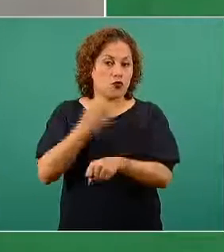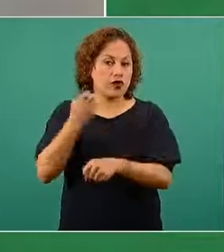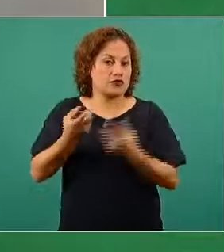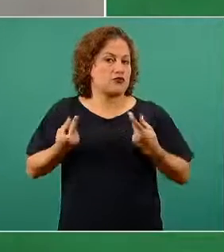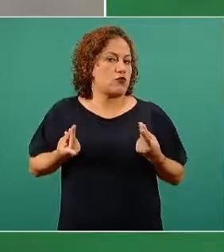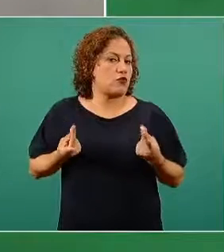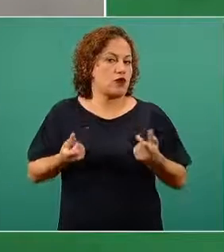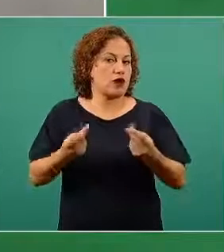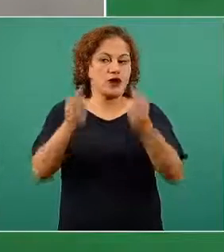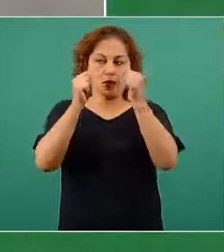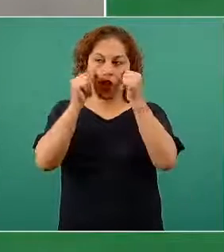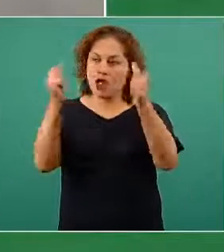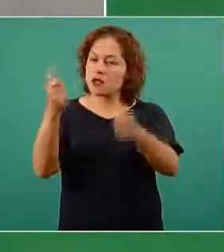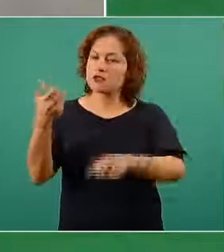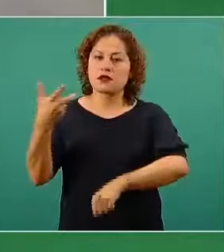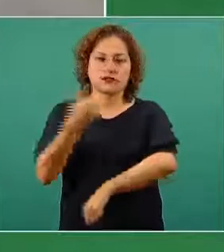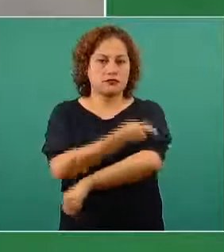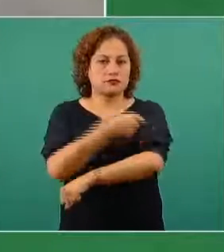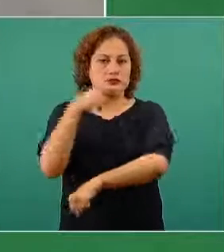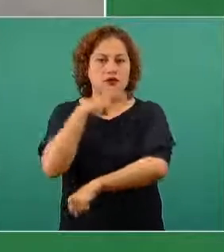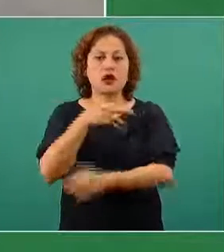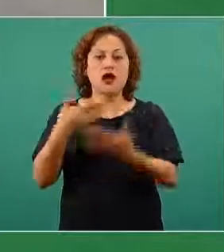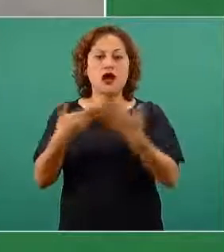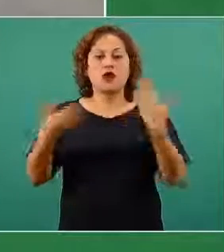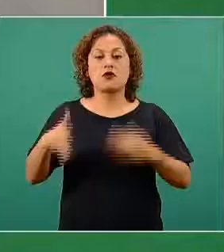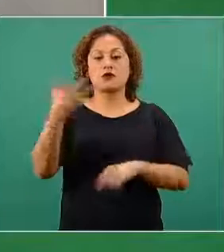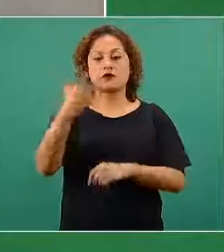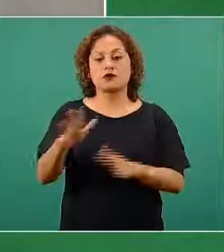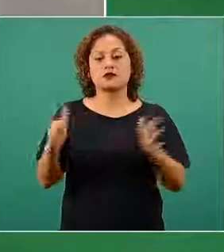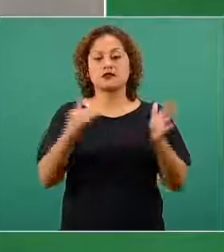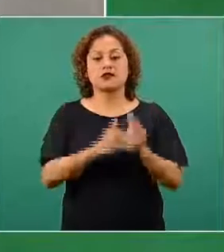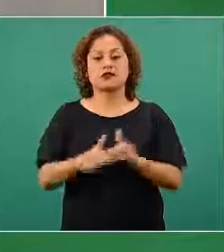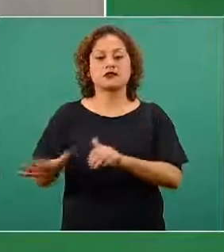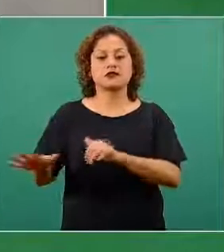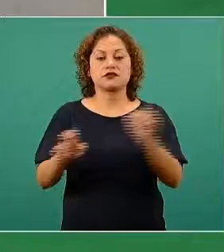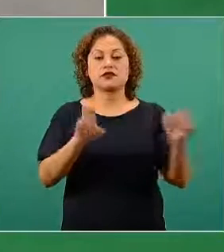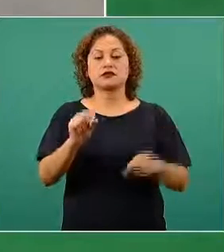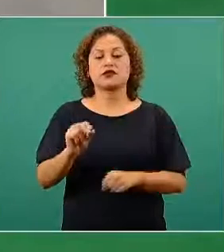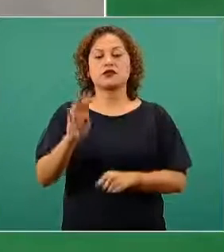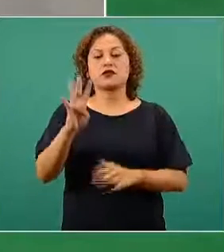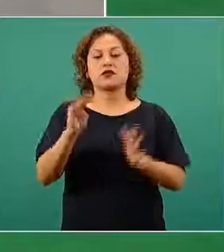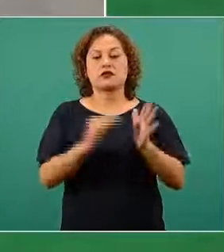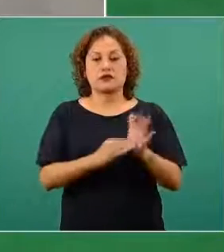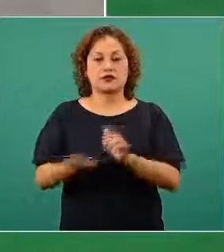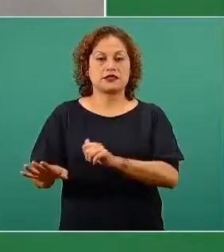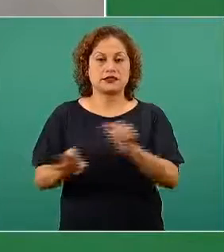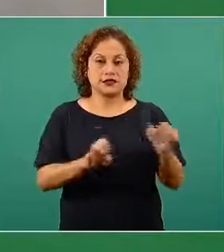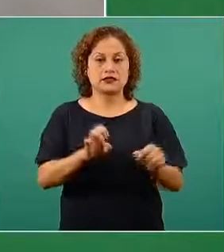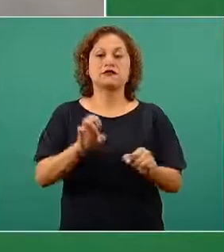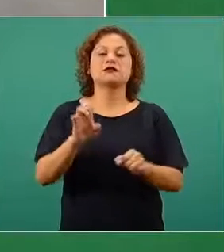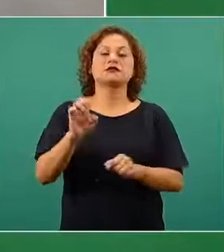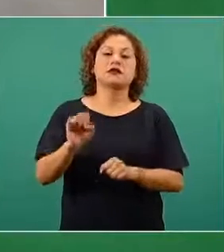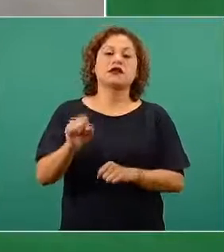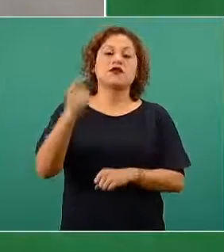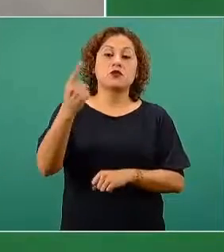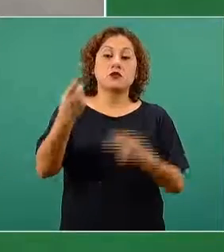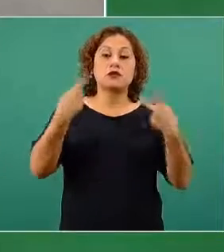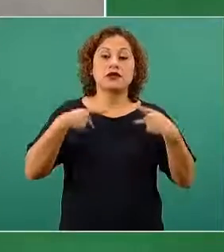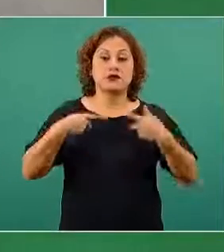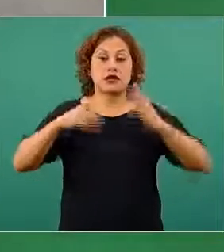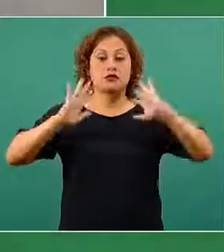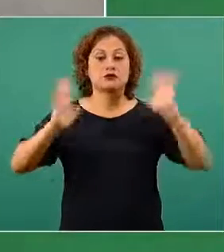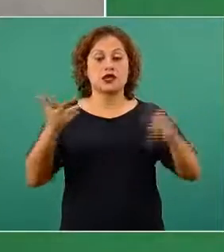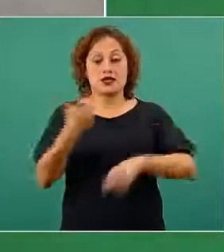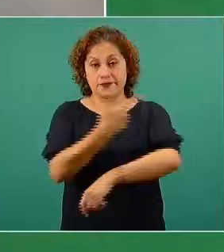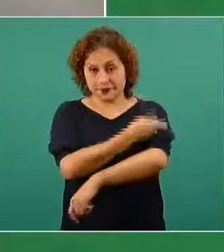rapidez posible. Actualmente diez millones seiscientas ochenta y cuatro mil ciento sesenta y un personas han recibido una